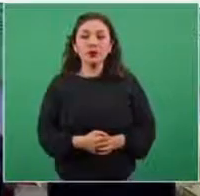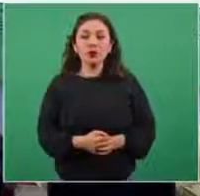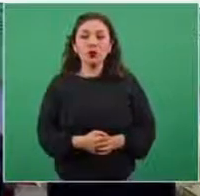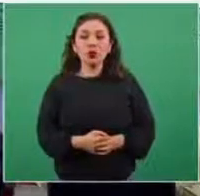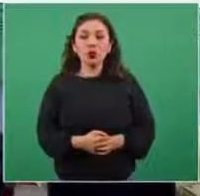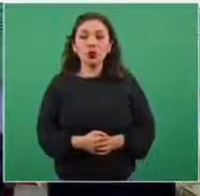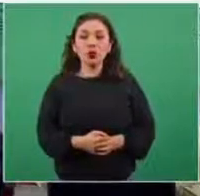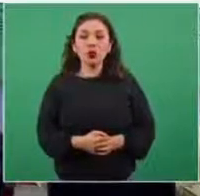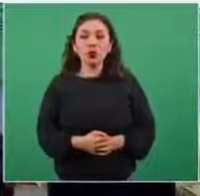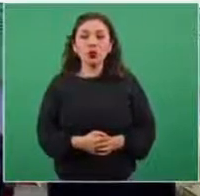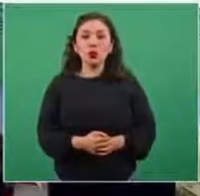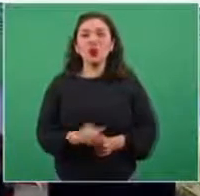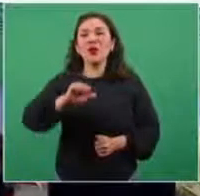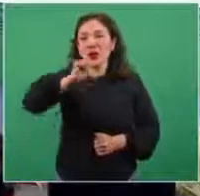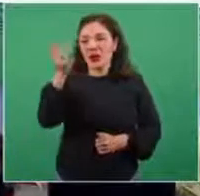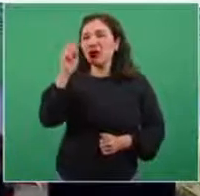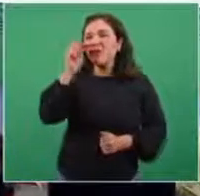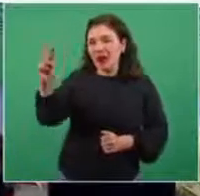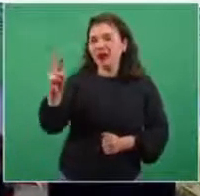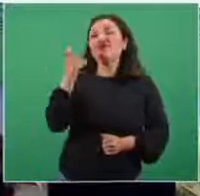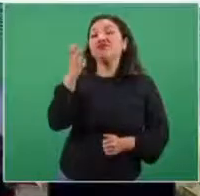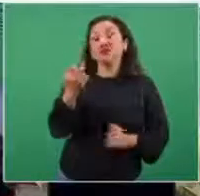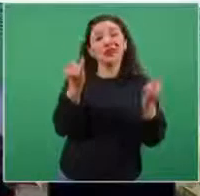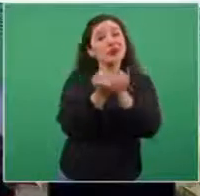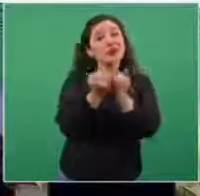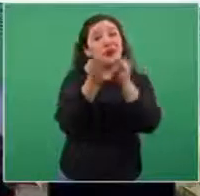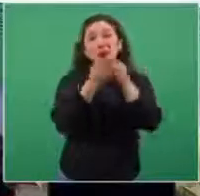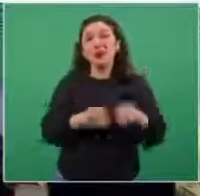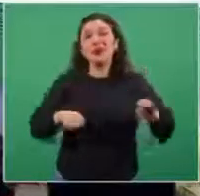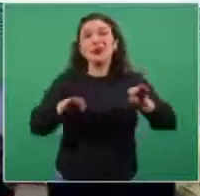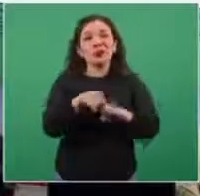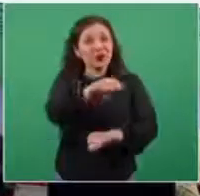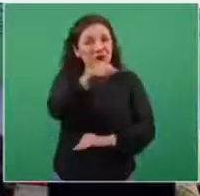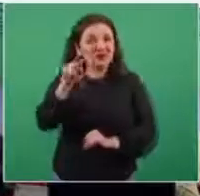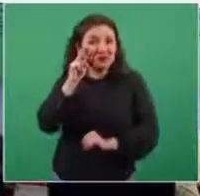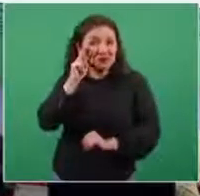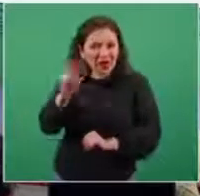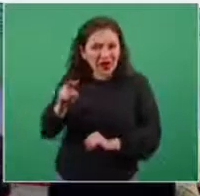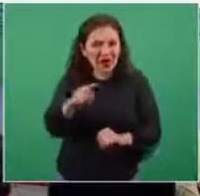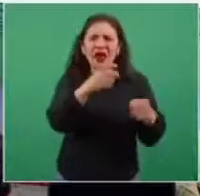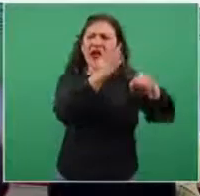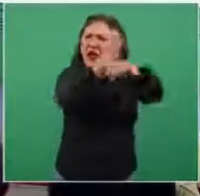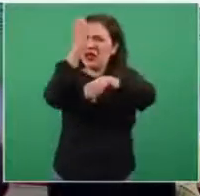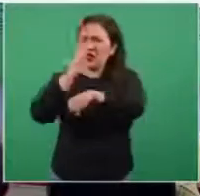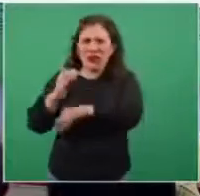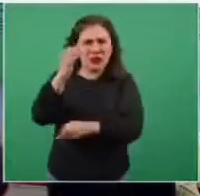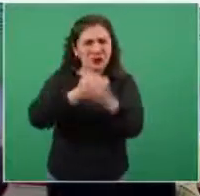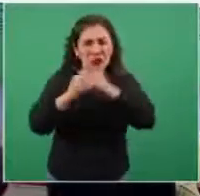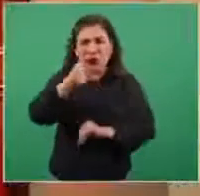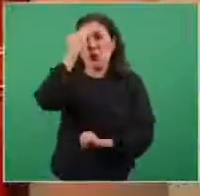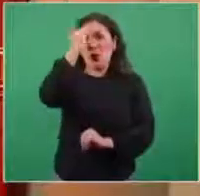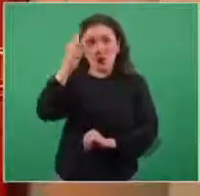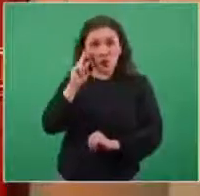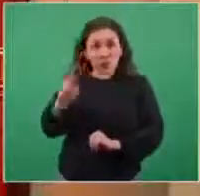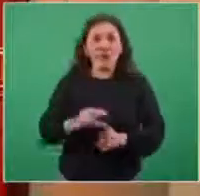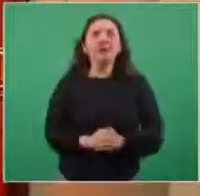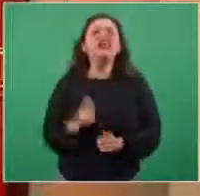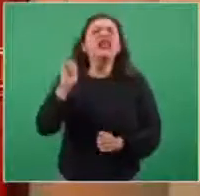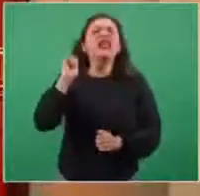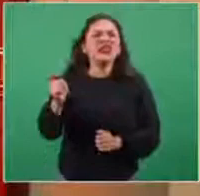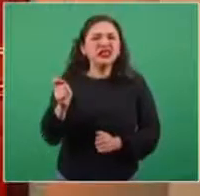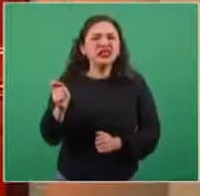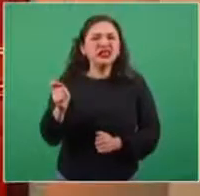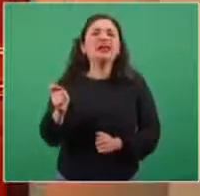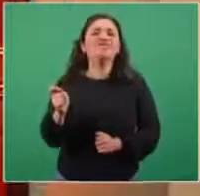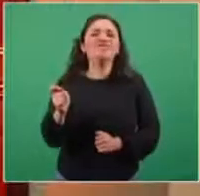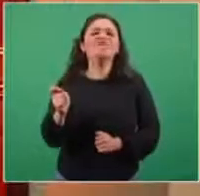Este es el siguiente punto que es muy importante en casa y en las diferentes entidades federativas que lo conozcan. Son la